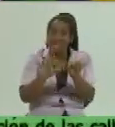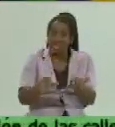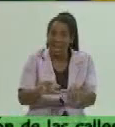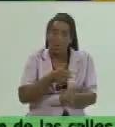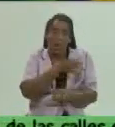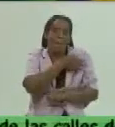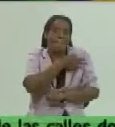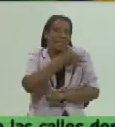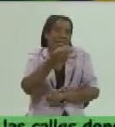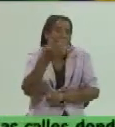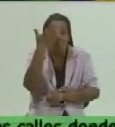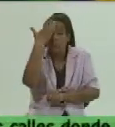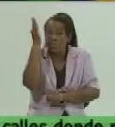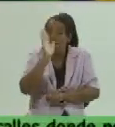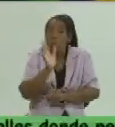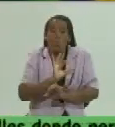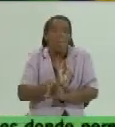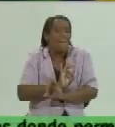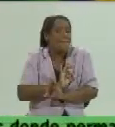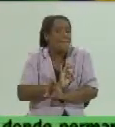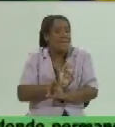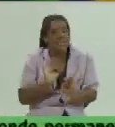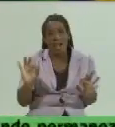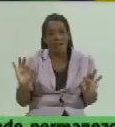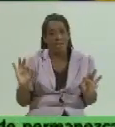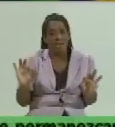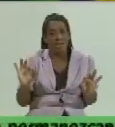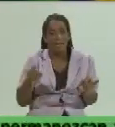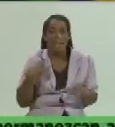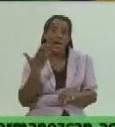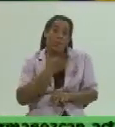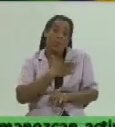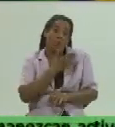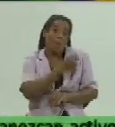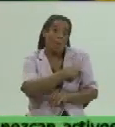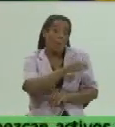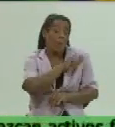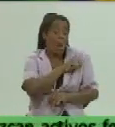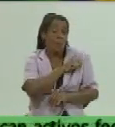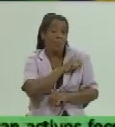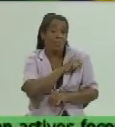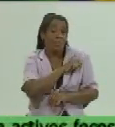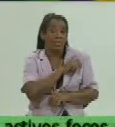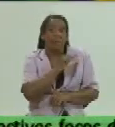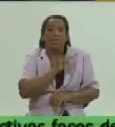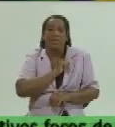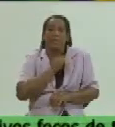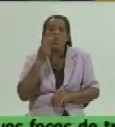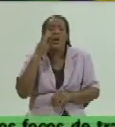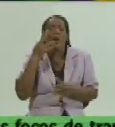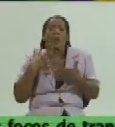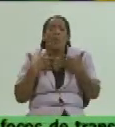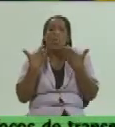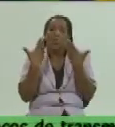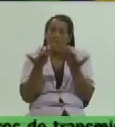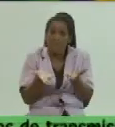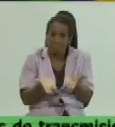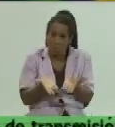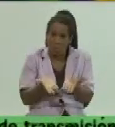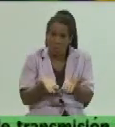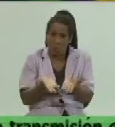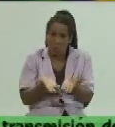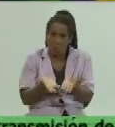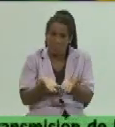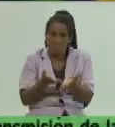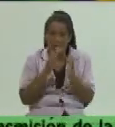un saludo especial en esta mañana para nuestro pueblo quiero hacerlo reconociendo a todos los que